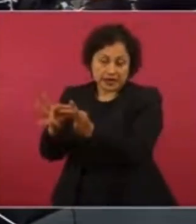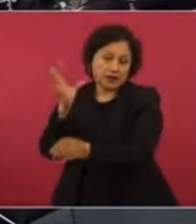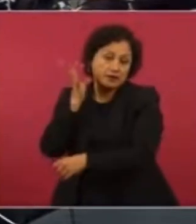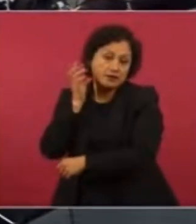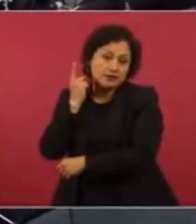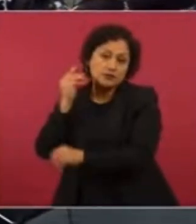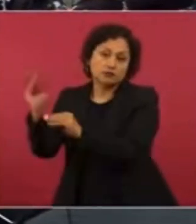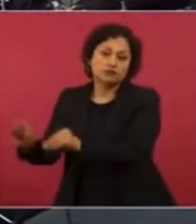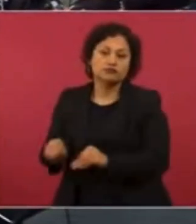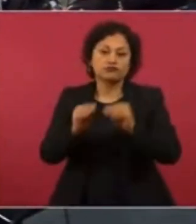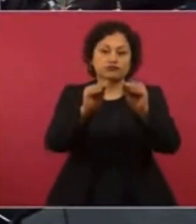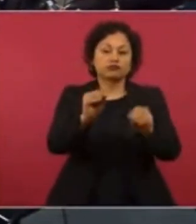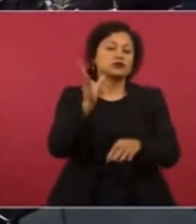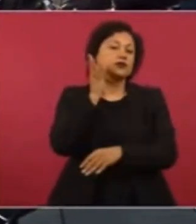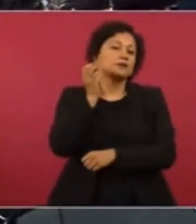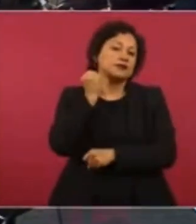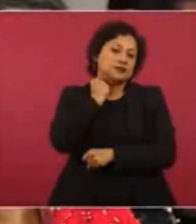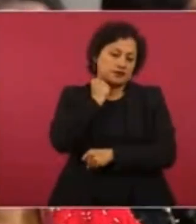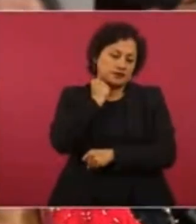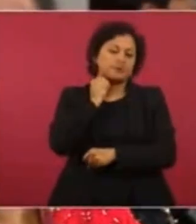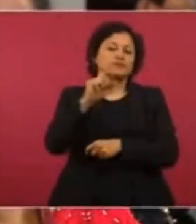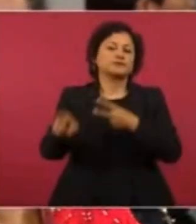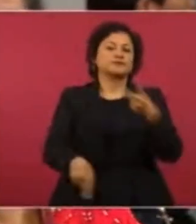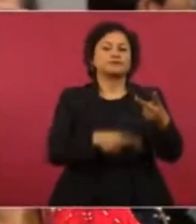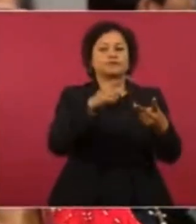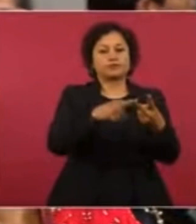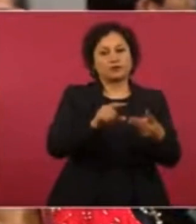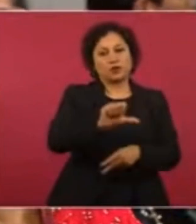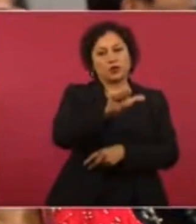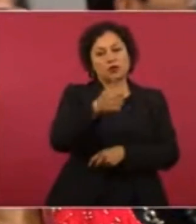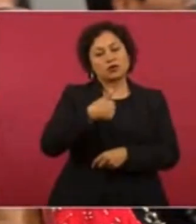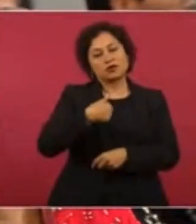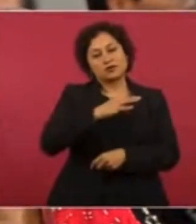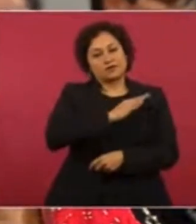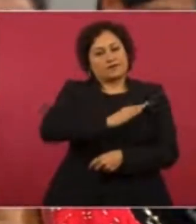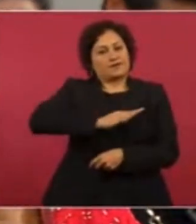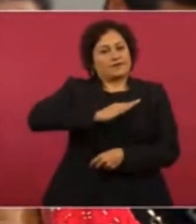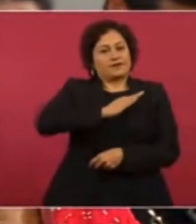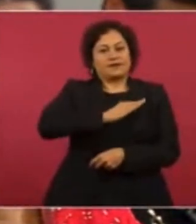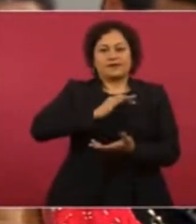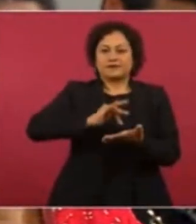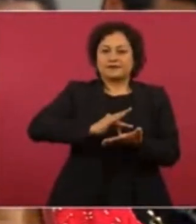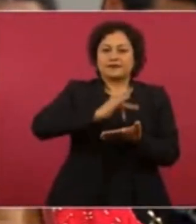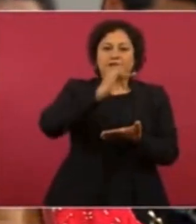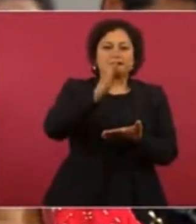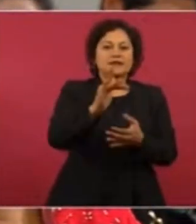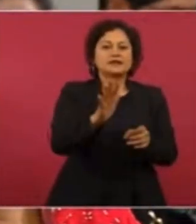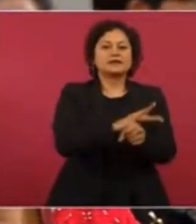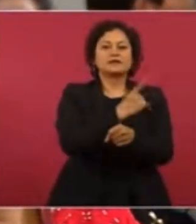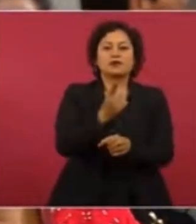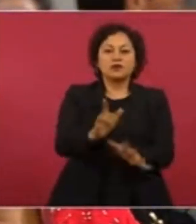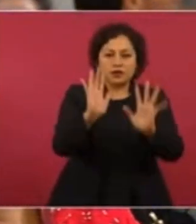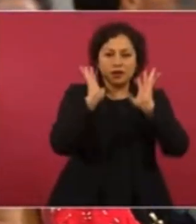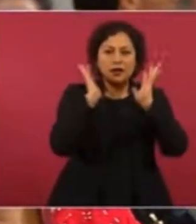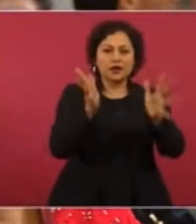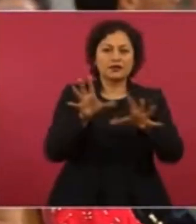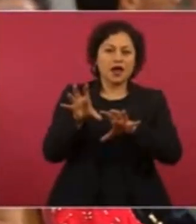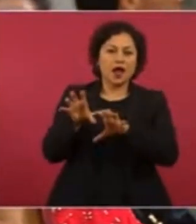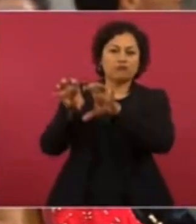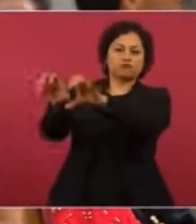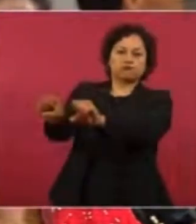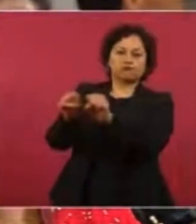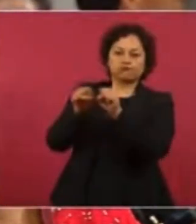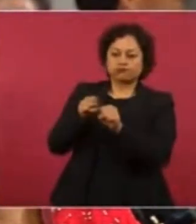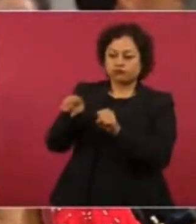por otro lado, le quiero informar que estoy muy feliz y muy agradecida porque capturaron a una de las personas que